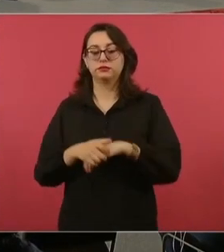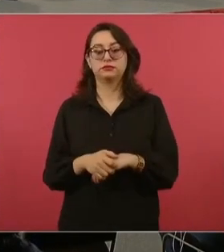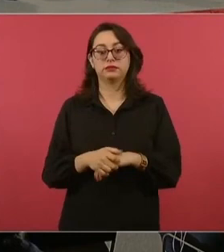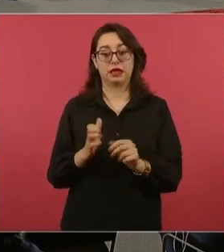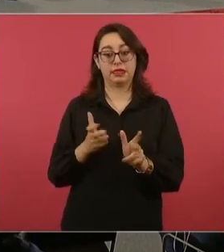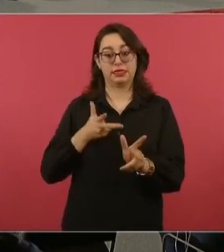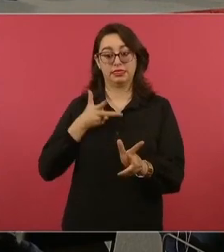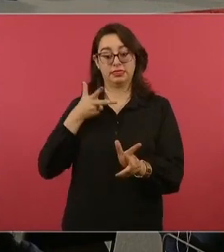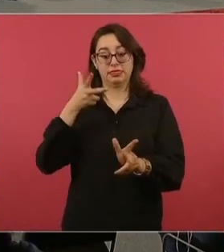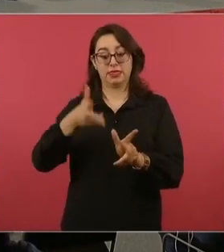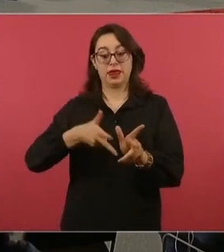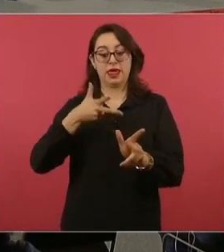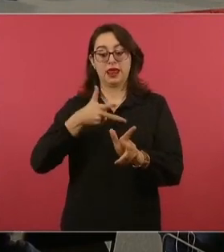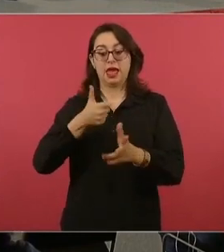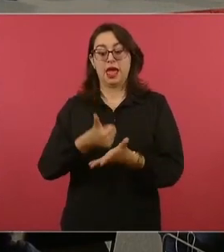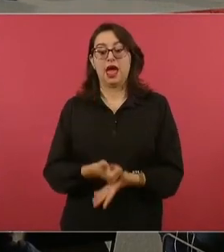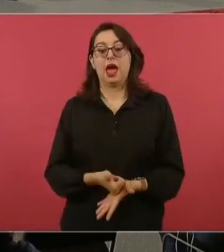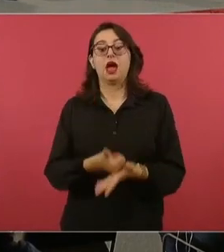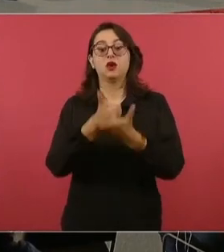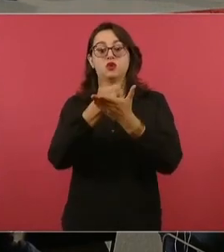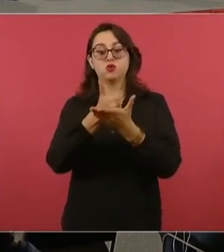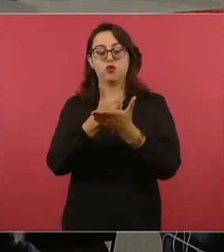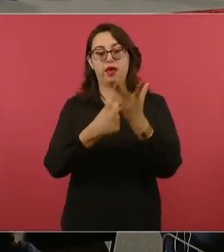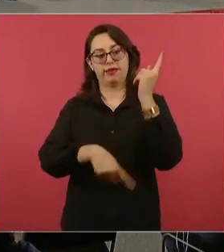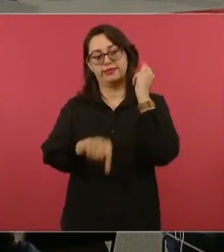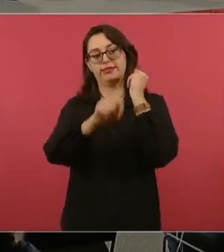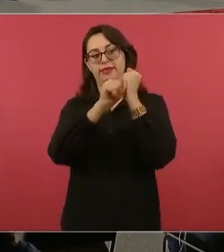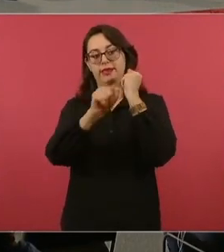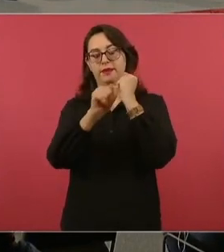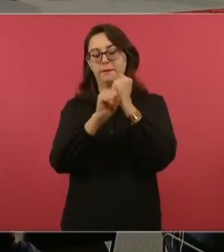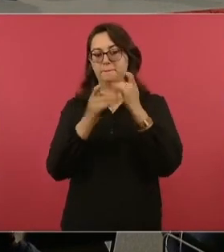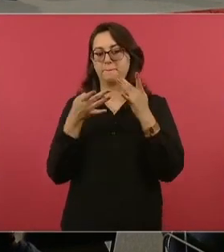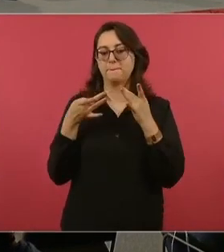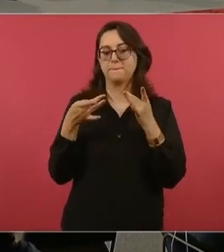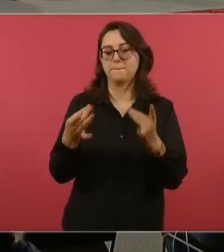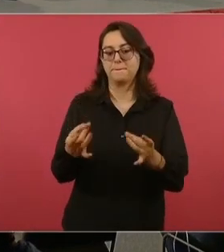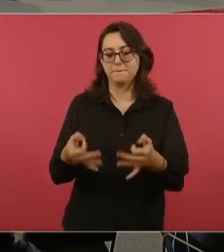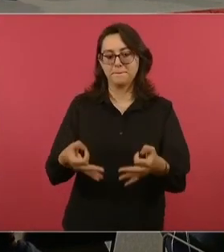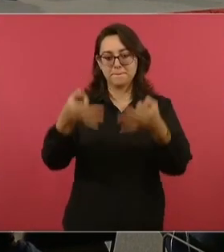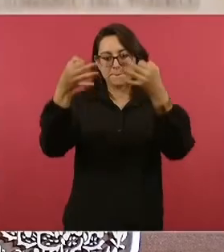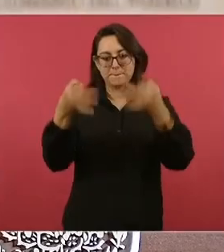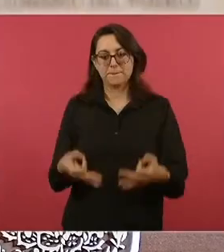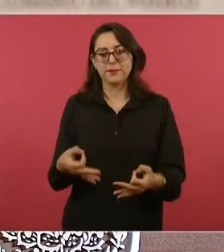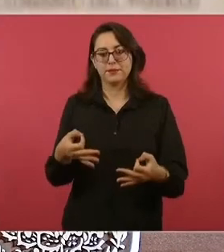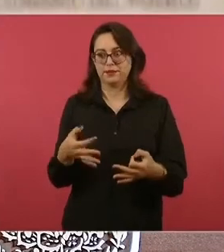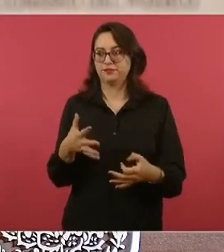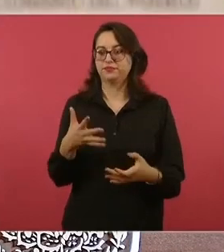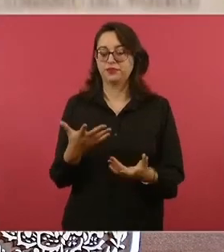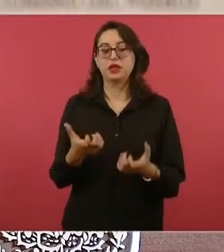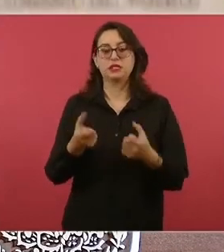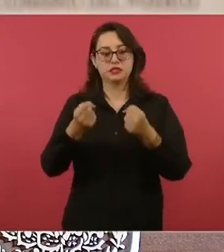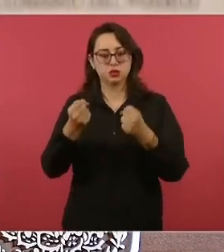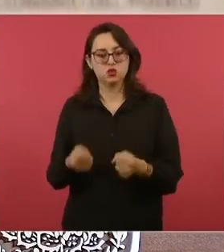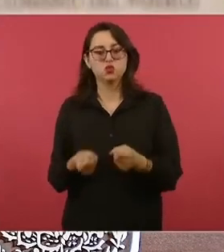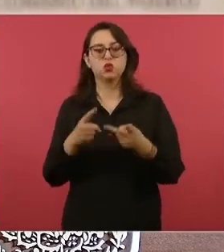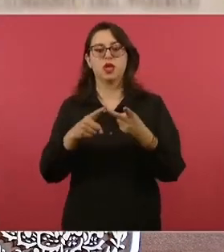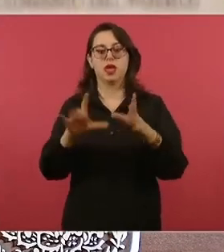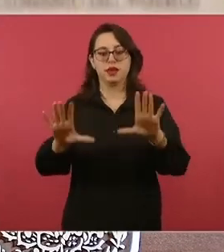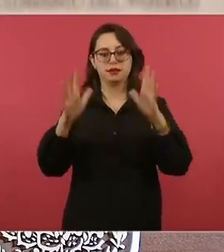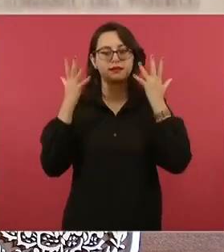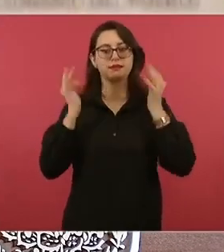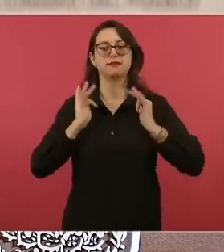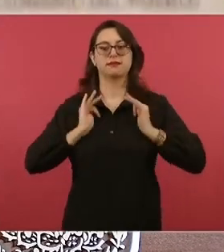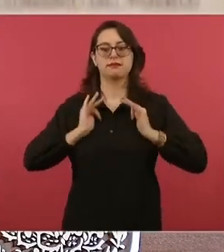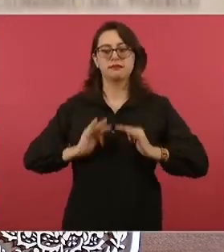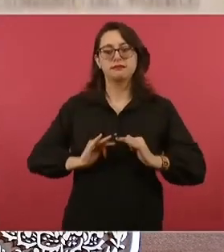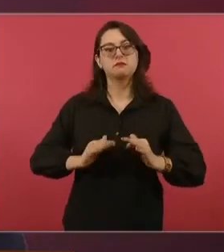para brindar un servicio de transporte de calidad y es una alternativa segura, rápida, cómoda,